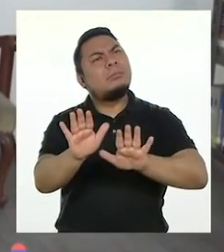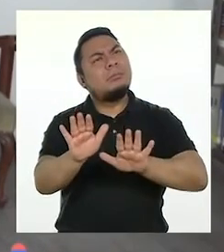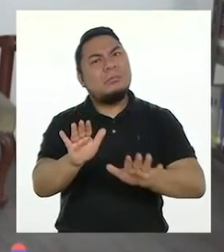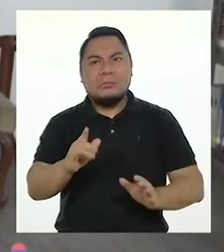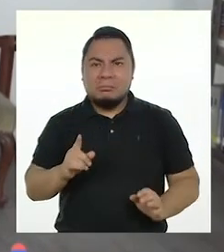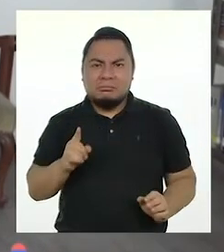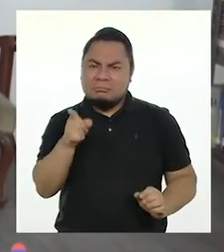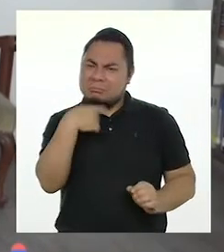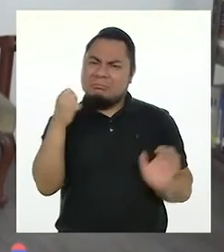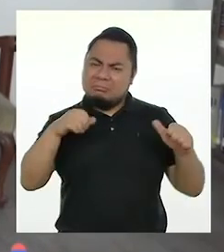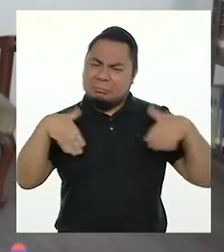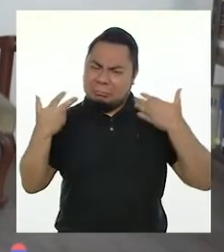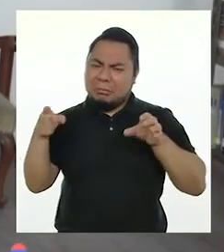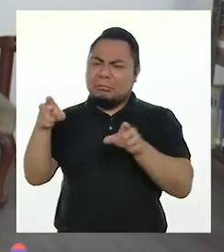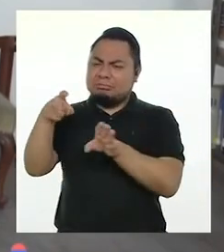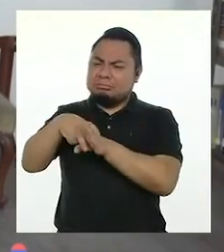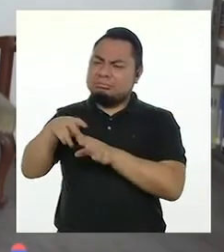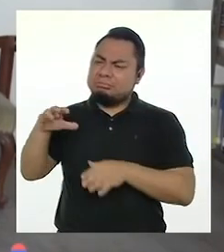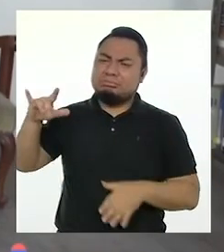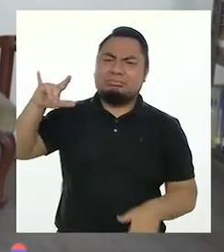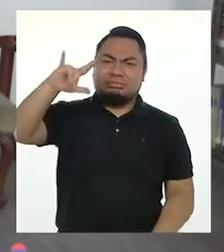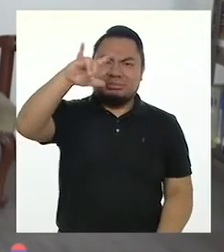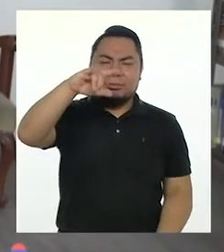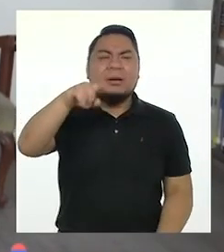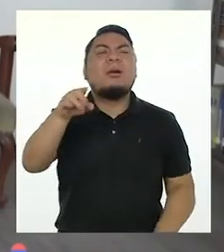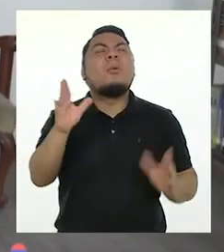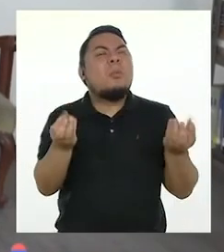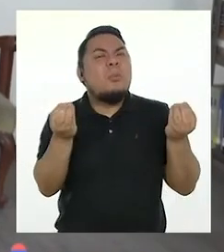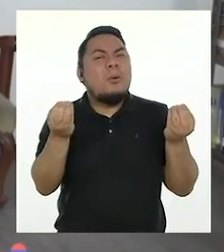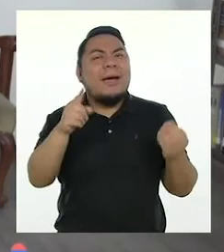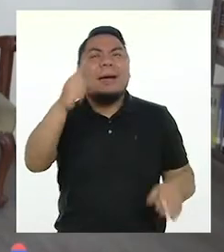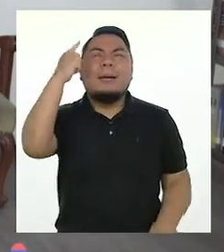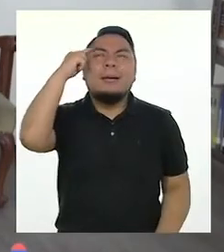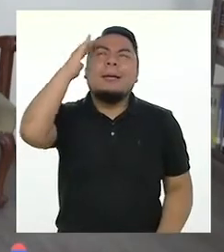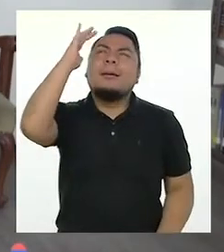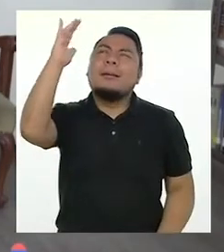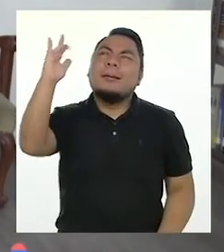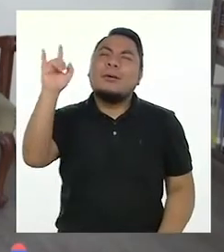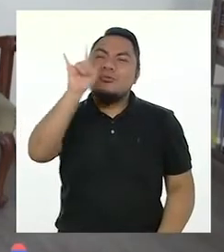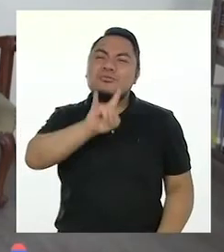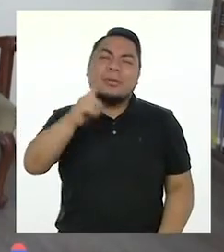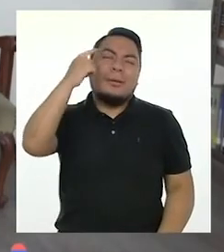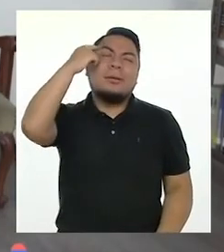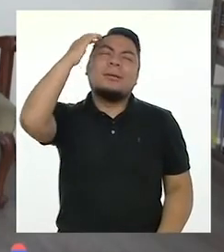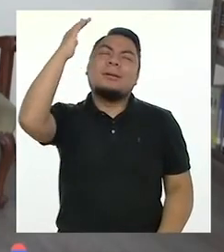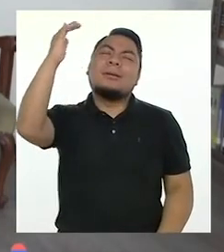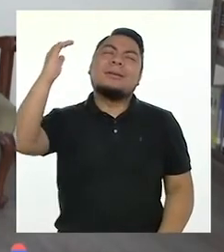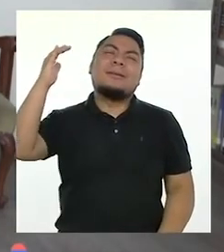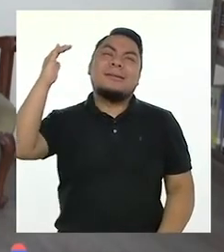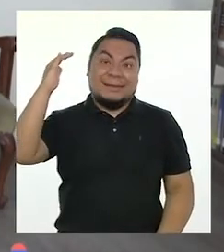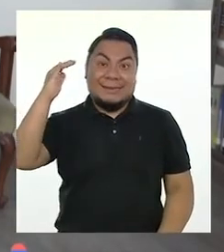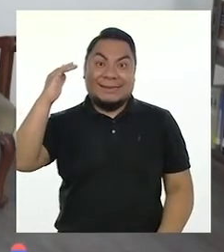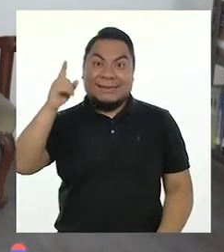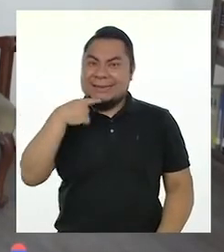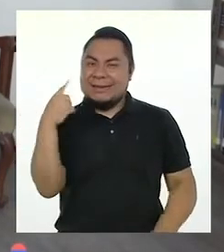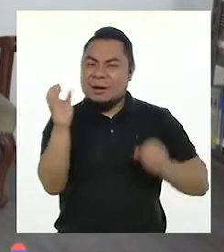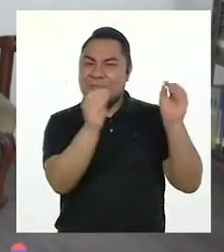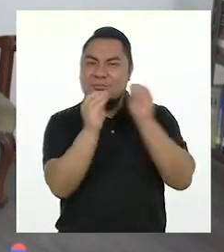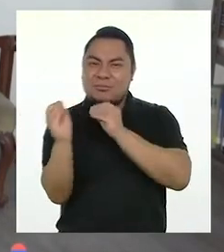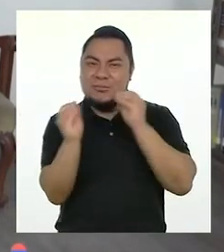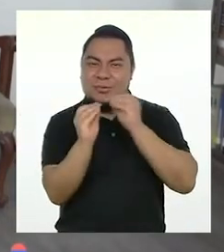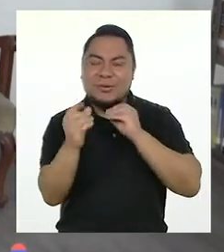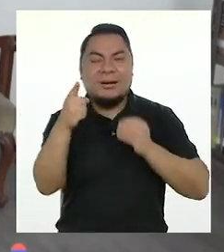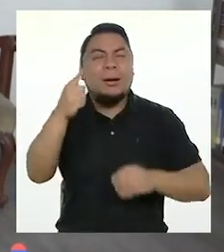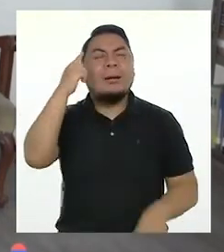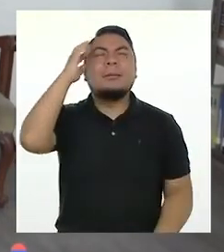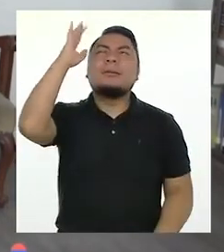Podemos hacerlo. Utilizando nuestra imaginación. Vamos a movernos. Utilizaremos